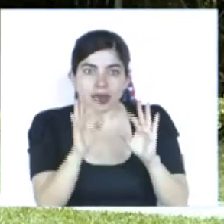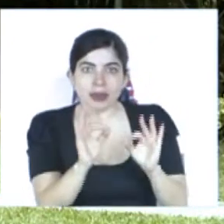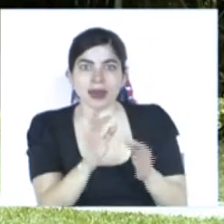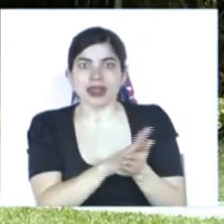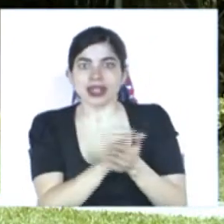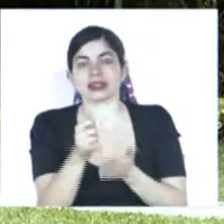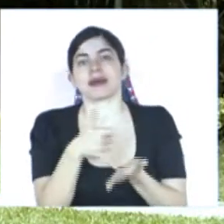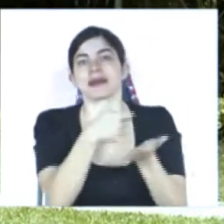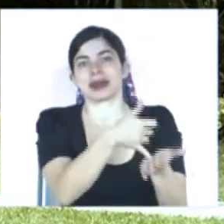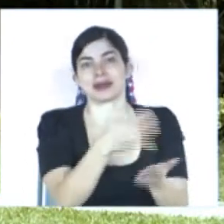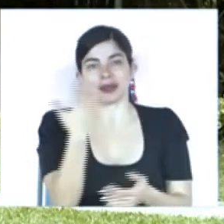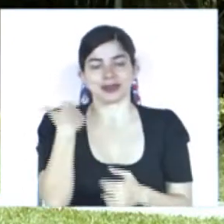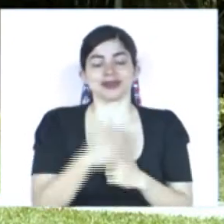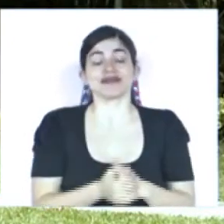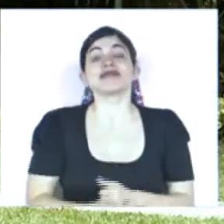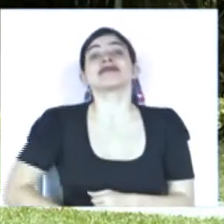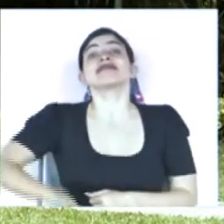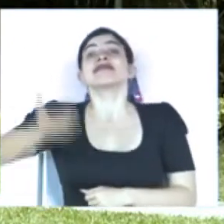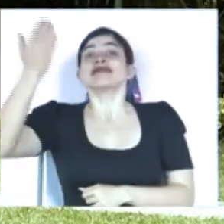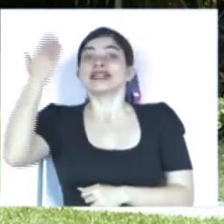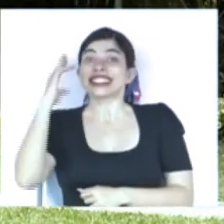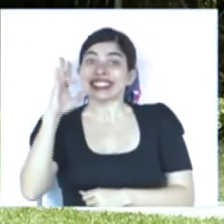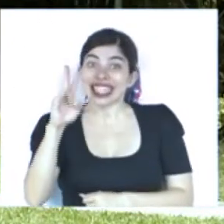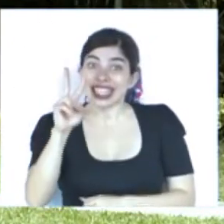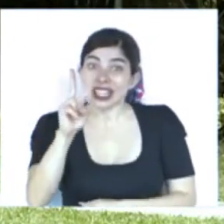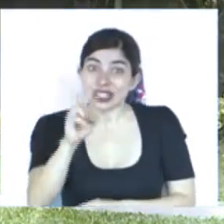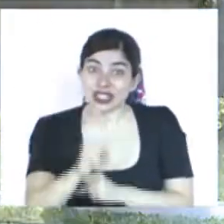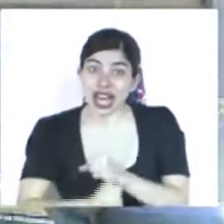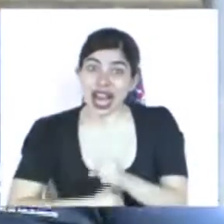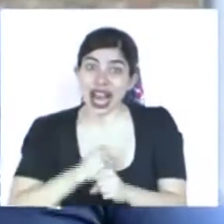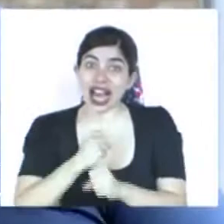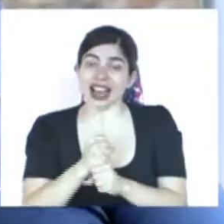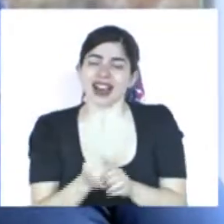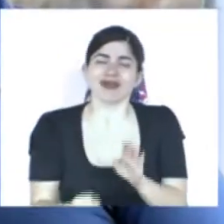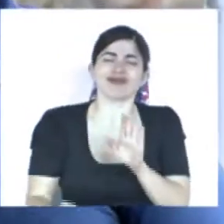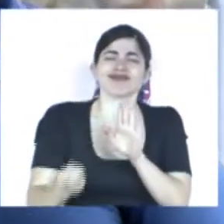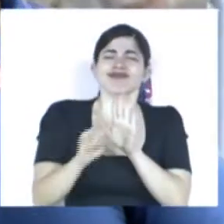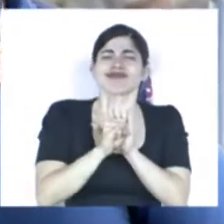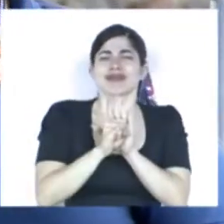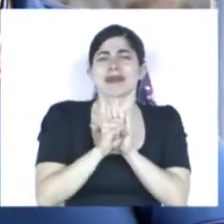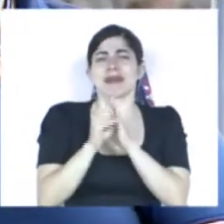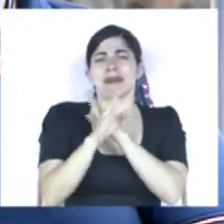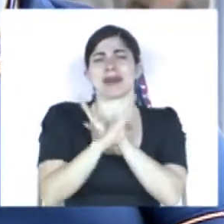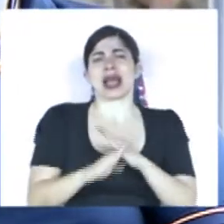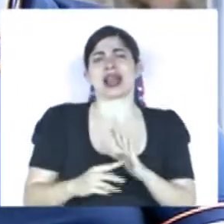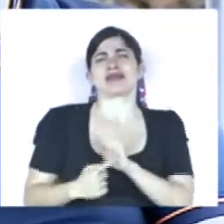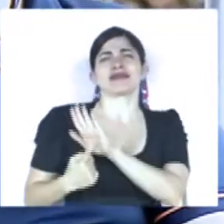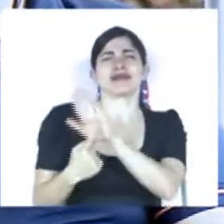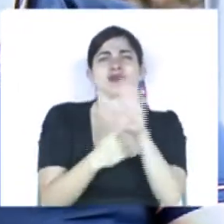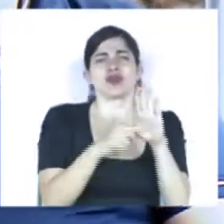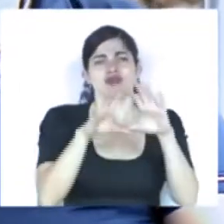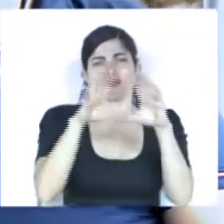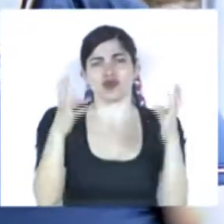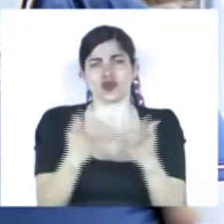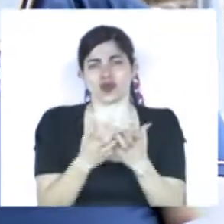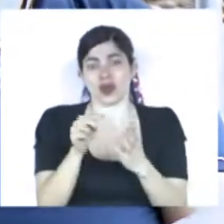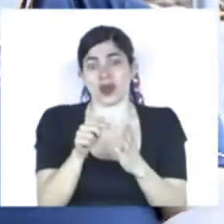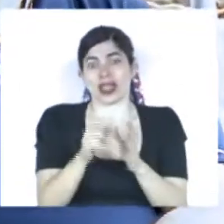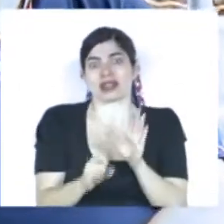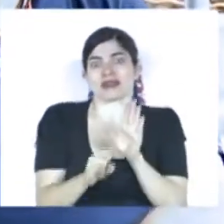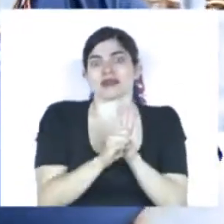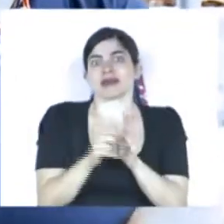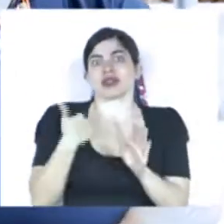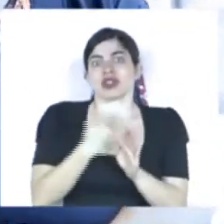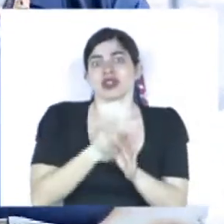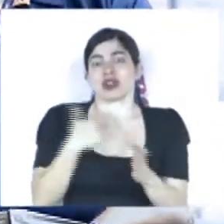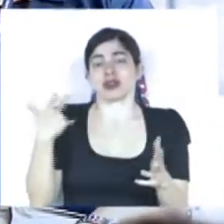72 años nuestro pueblo logró obtener una marcada identidad de paz ante el mundo y eso nos ha caracterizado a lo largo de